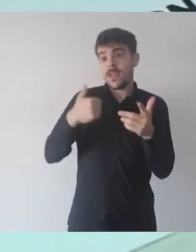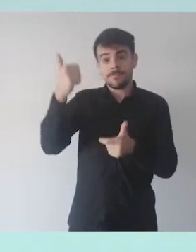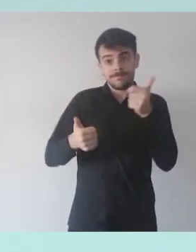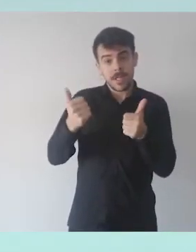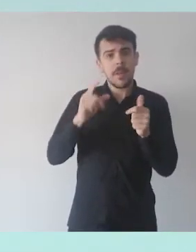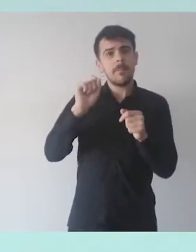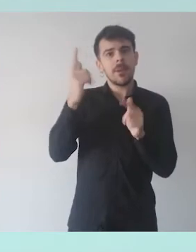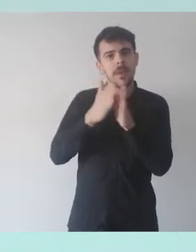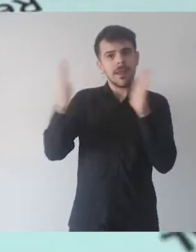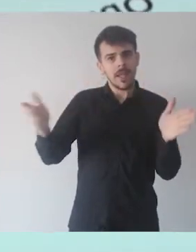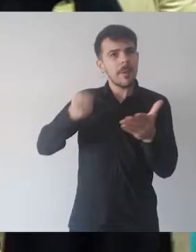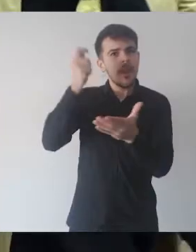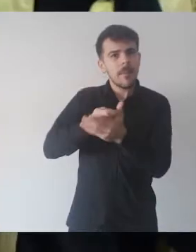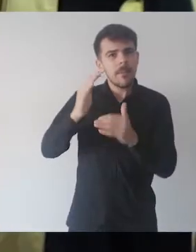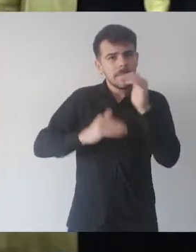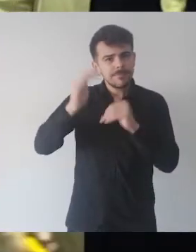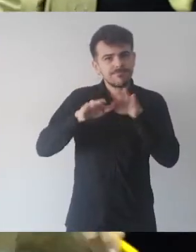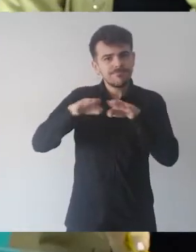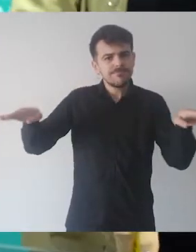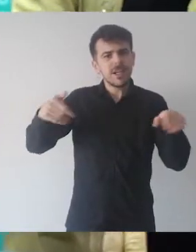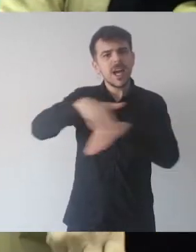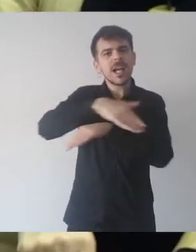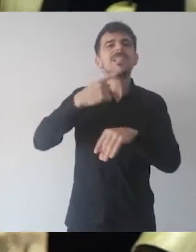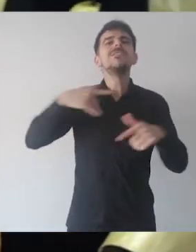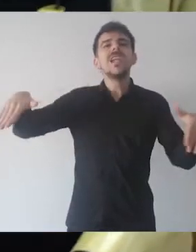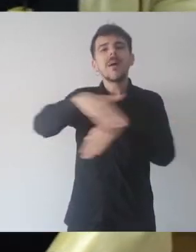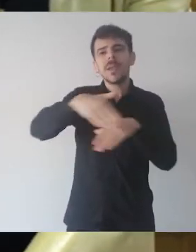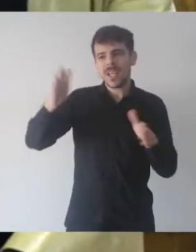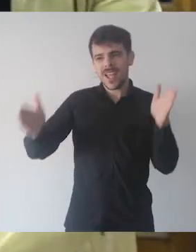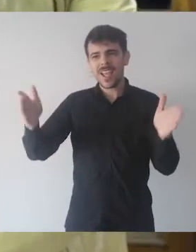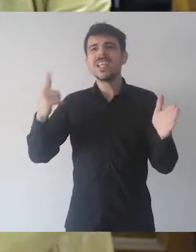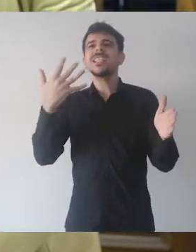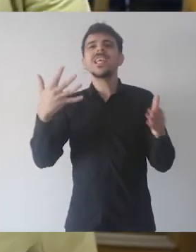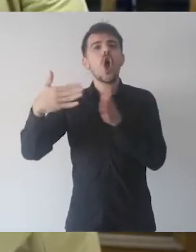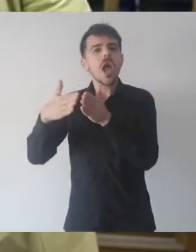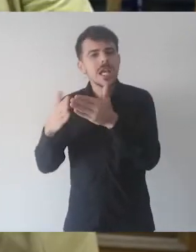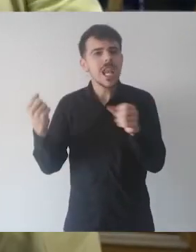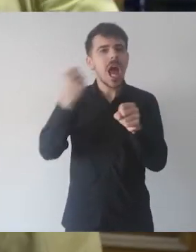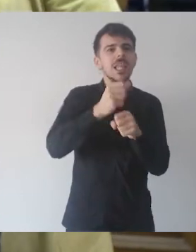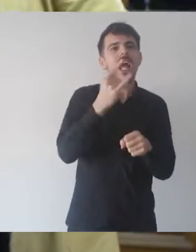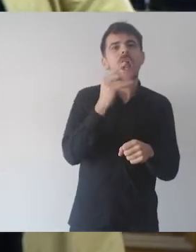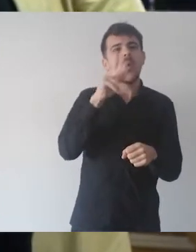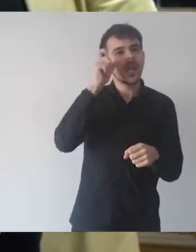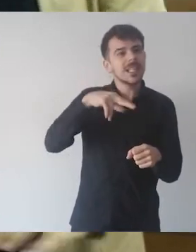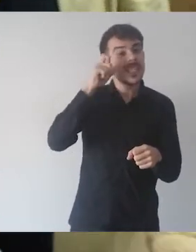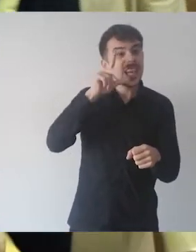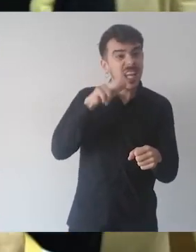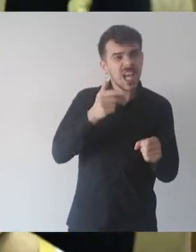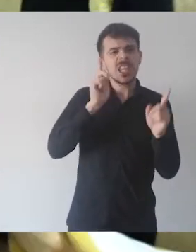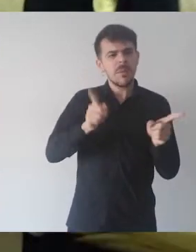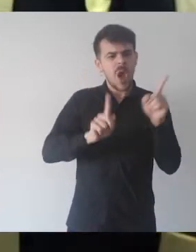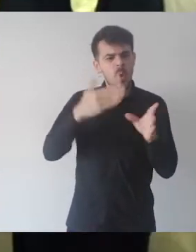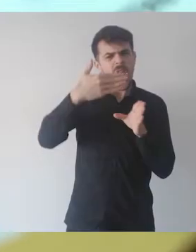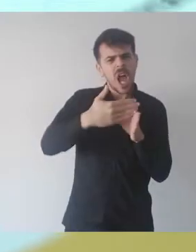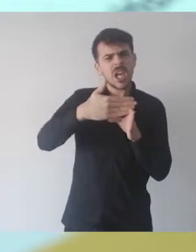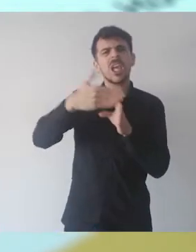incluye el bacheo entre Cinco Esquinas y la Urencena, además de las reparaciones en esquinas deterioradas, como